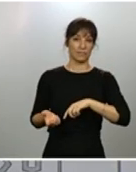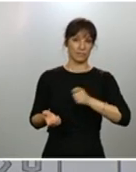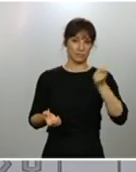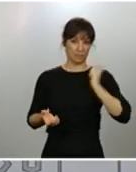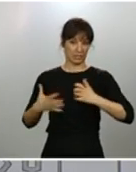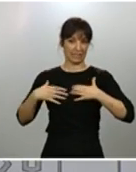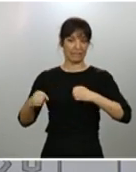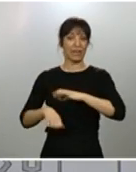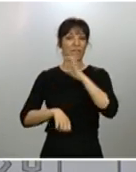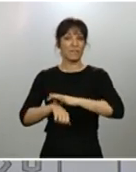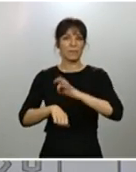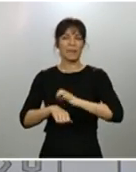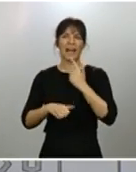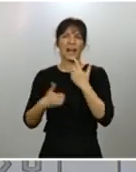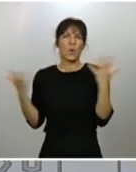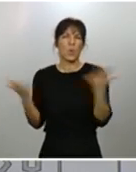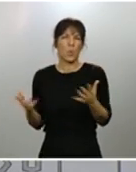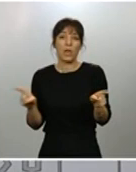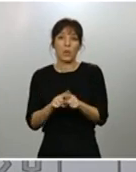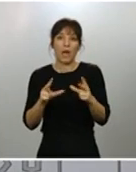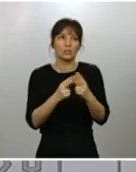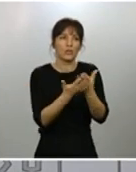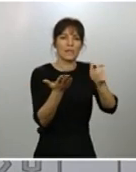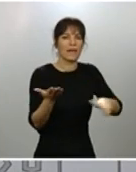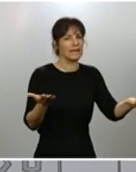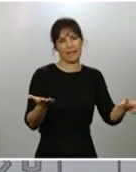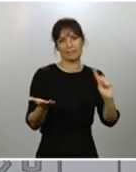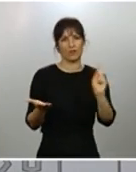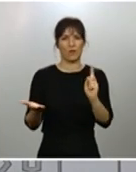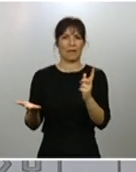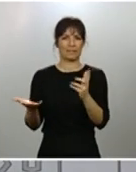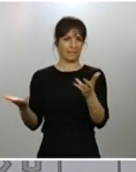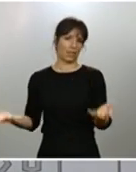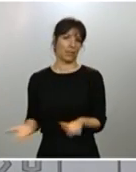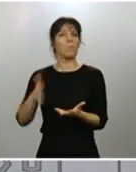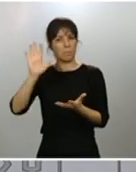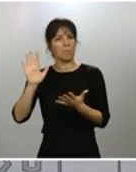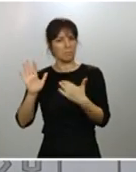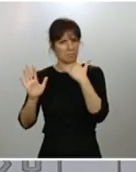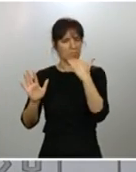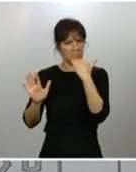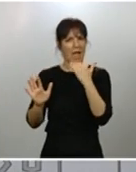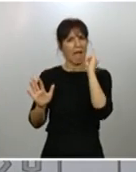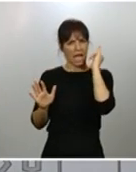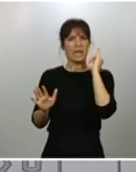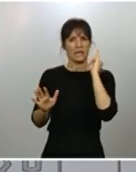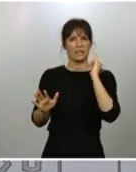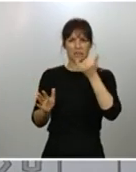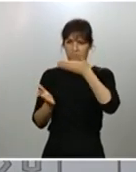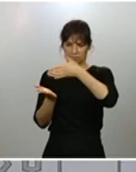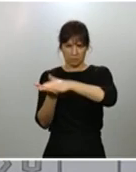sido menos grave que la de la población general, lo que no quiere decir que no haya habido un número de fallecidos.